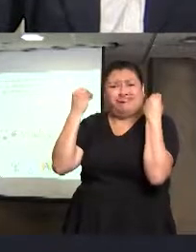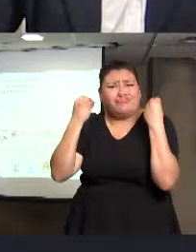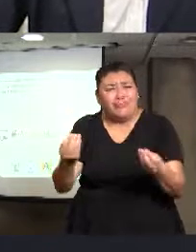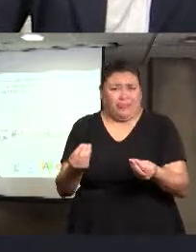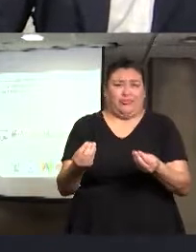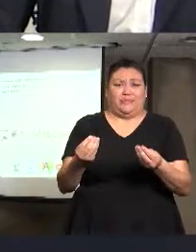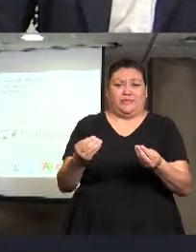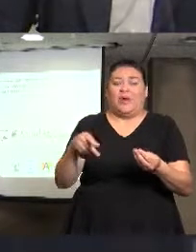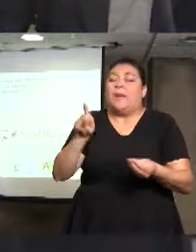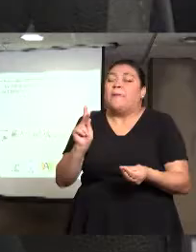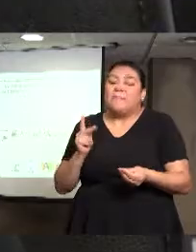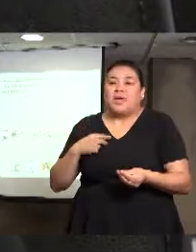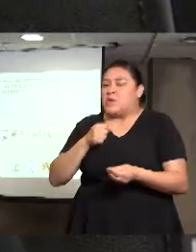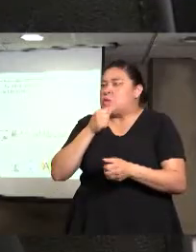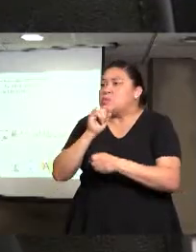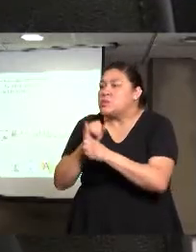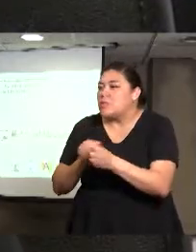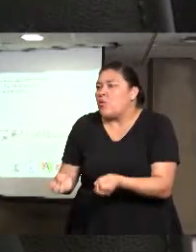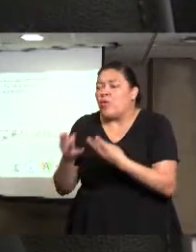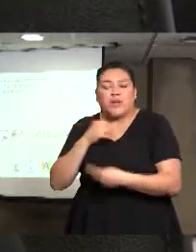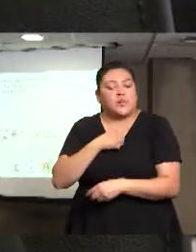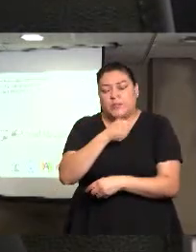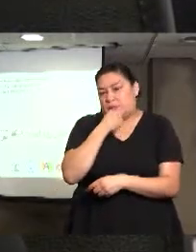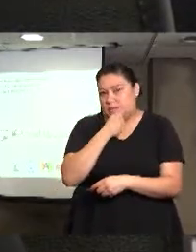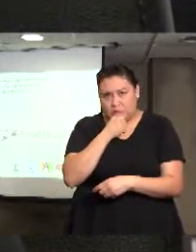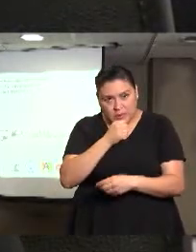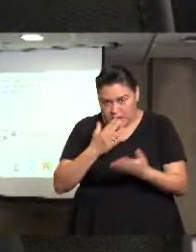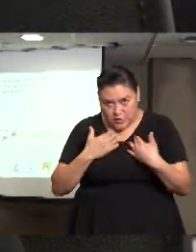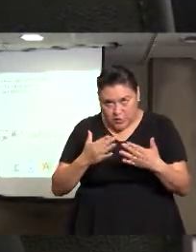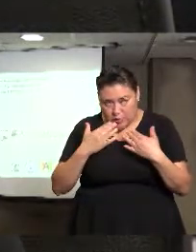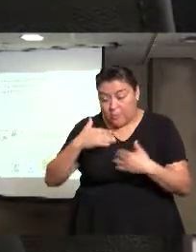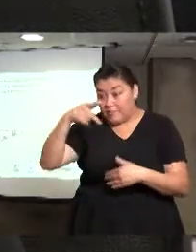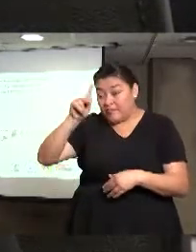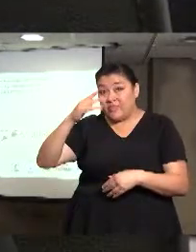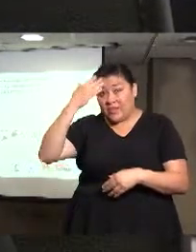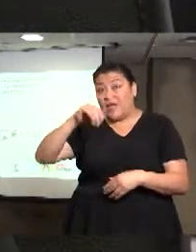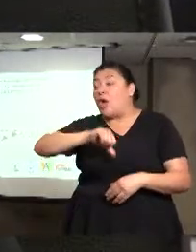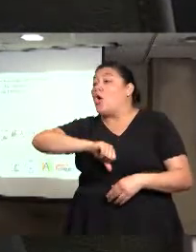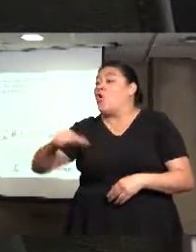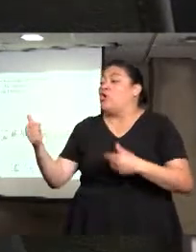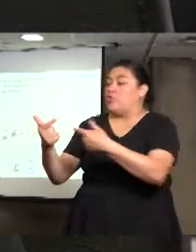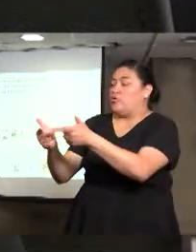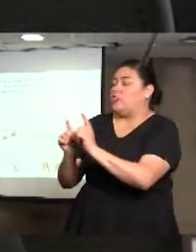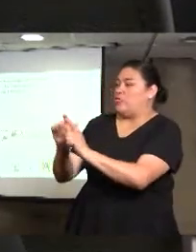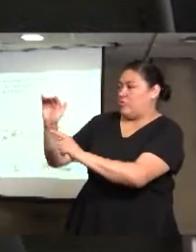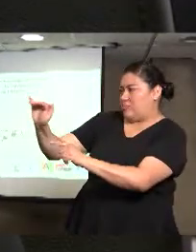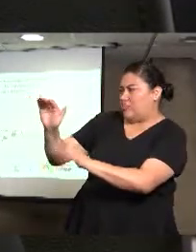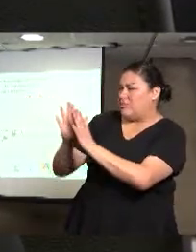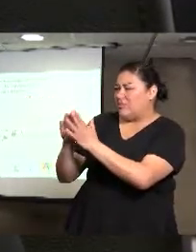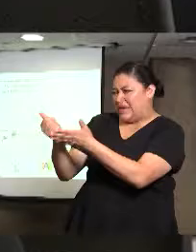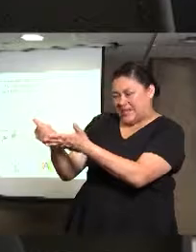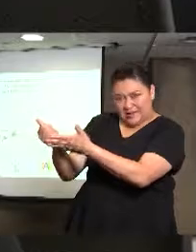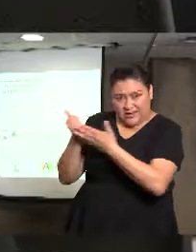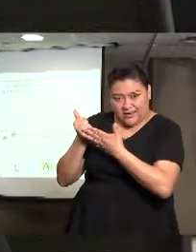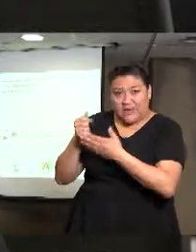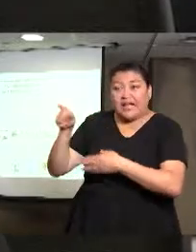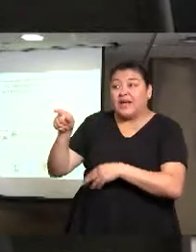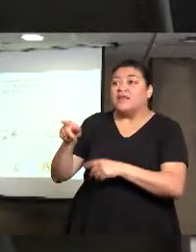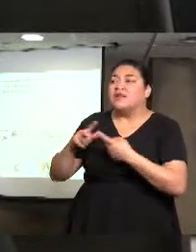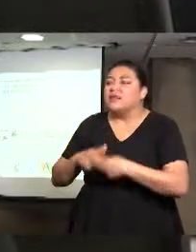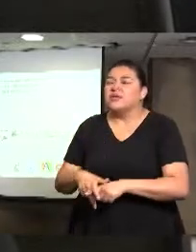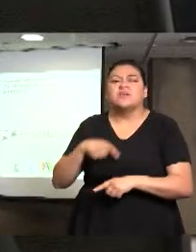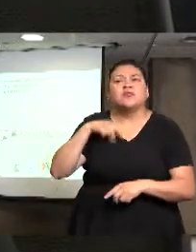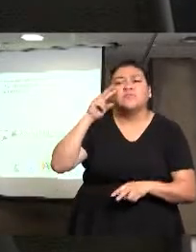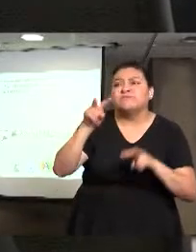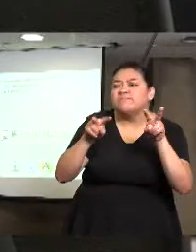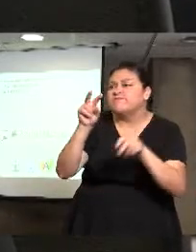la comisión intersecretarial se le ha invitado y está en la idea de que están por hacer un diagnóstico